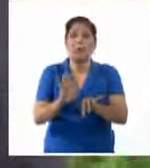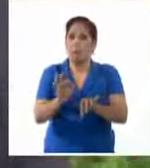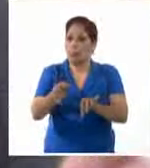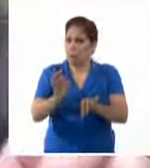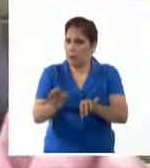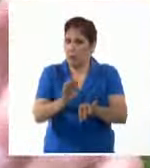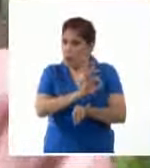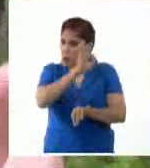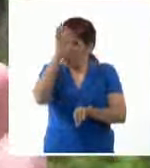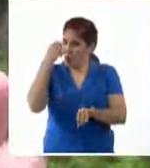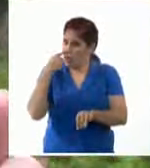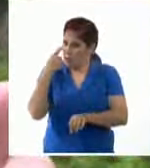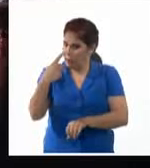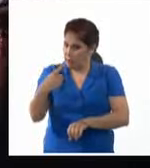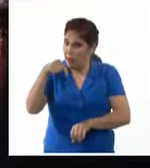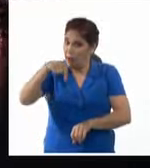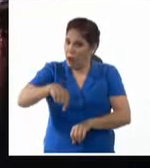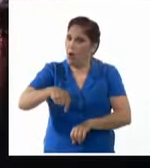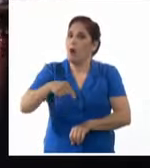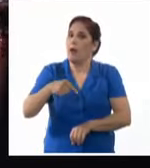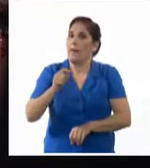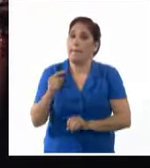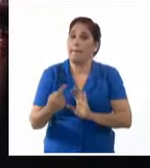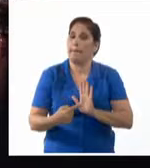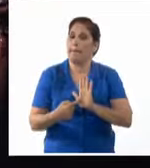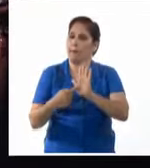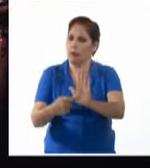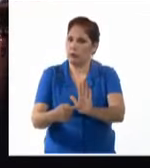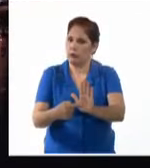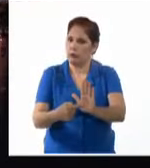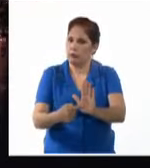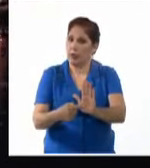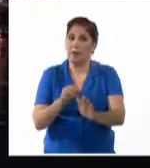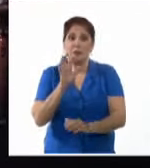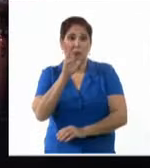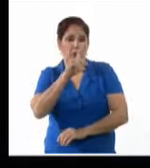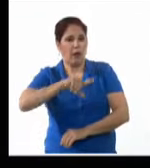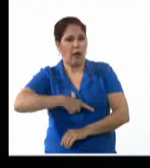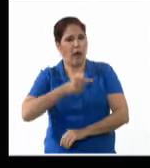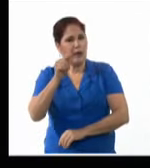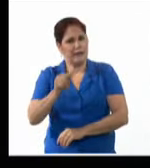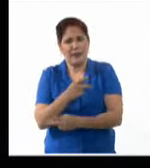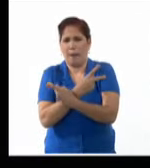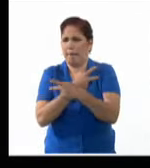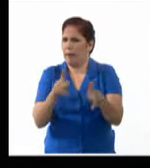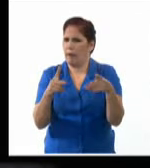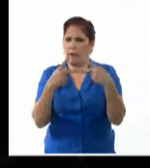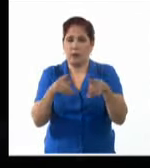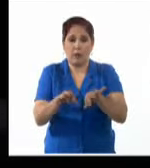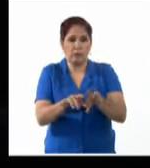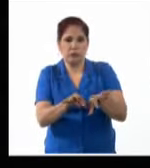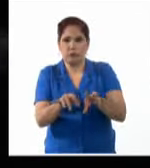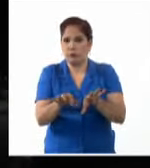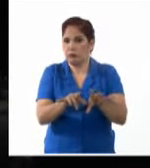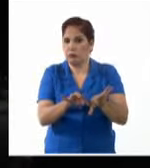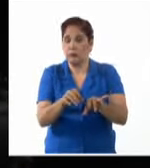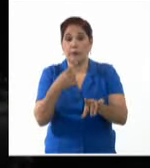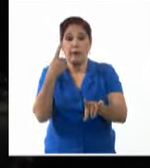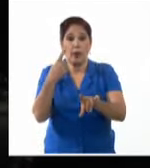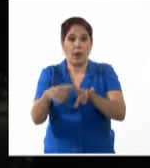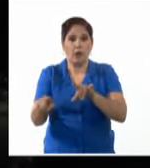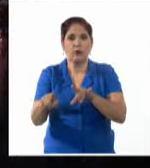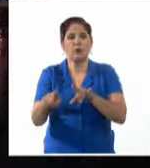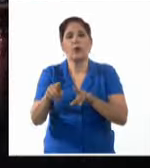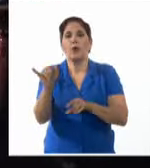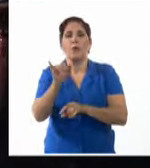no se había visto en Cuba. Un elenco de lujo, desde el piano y la composición José María Vidier, el virtuosismo de